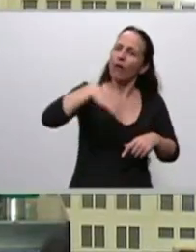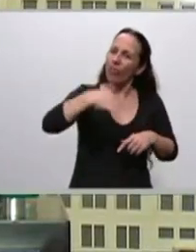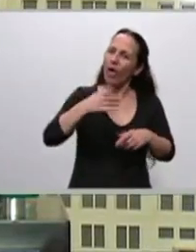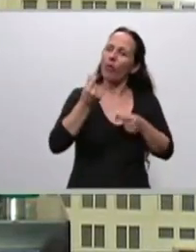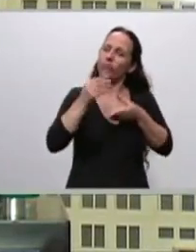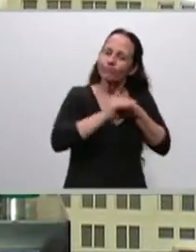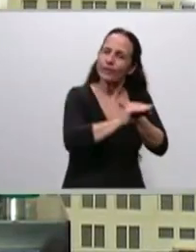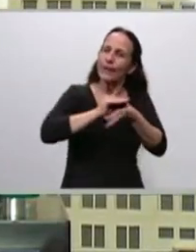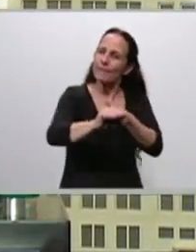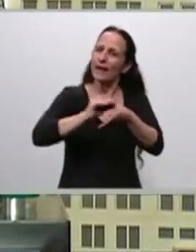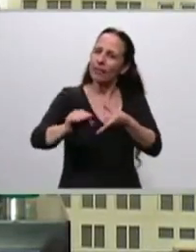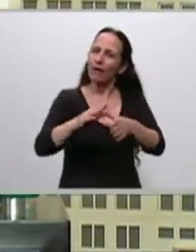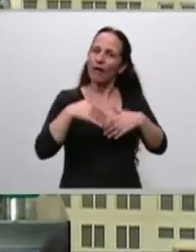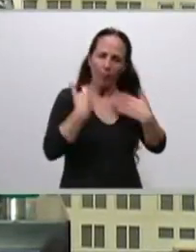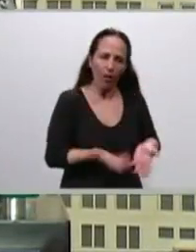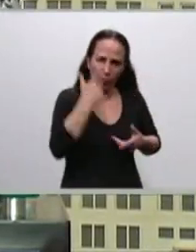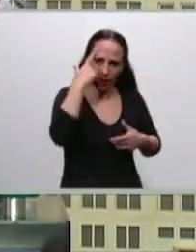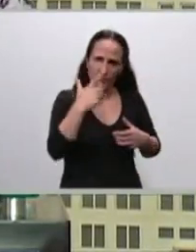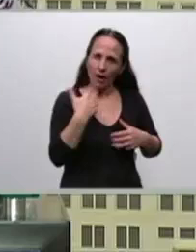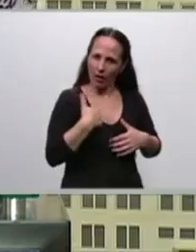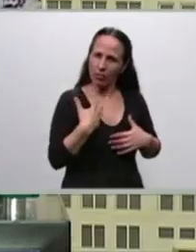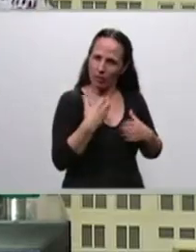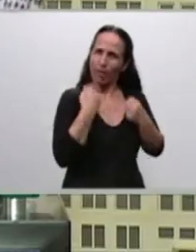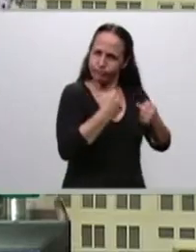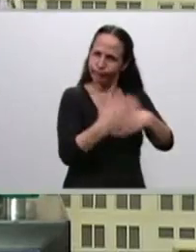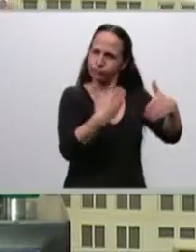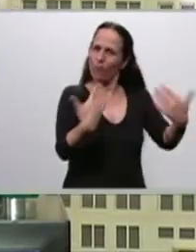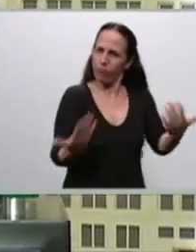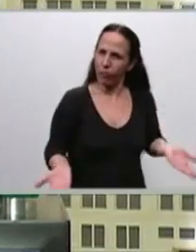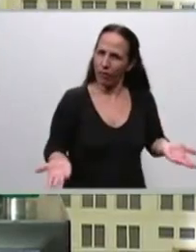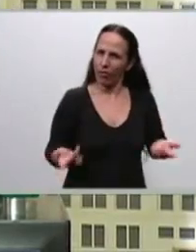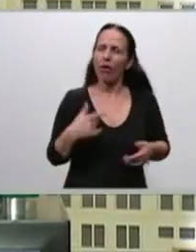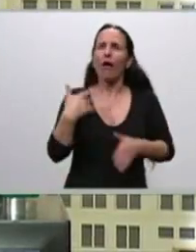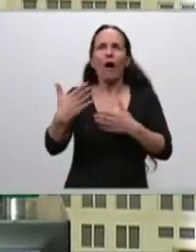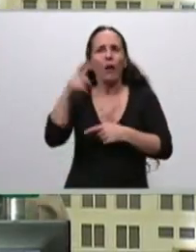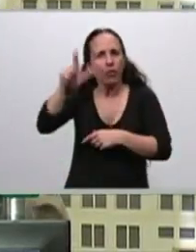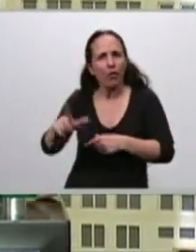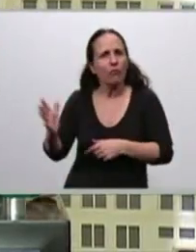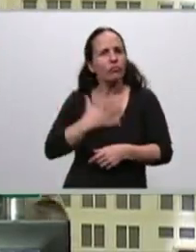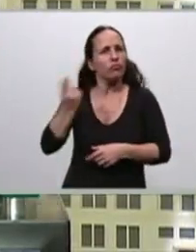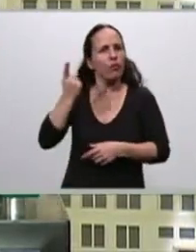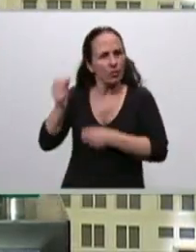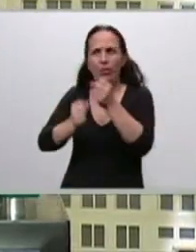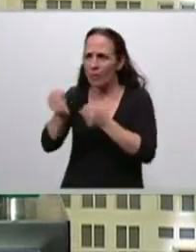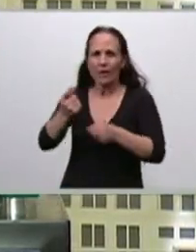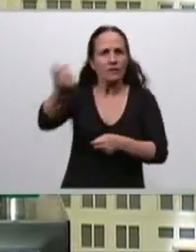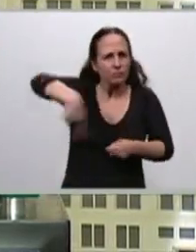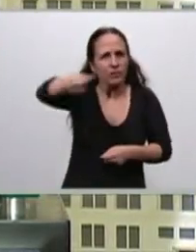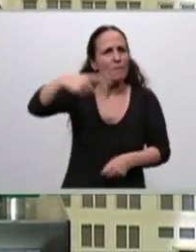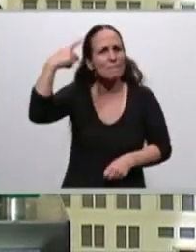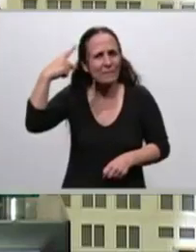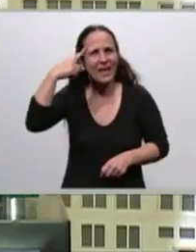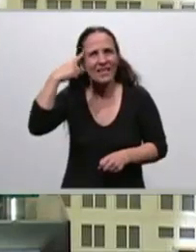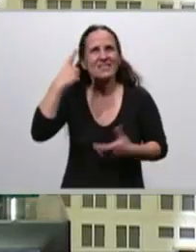solamente a los usuarios y consumidores, a los argentinos, sino también a los empresarios. Sobre todo que piensen un poco